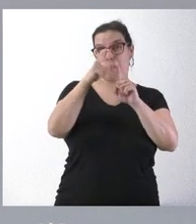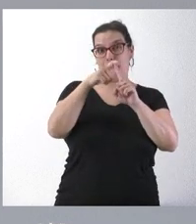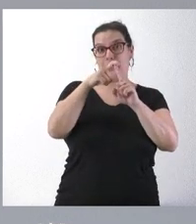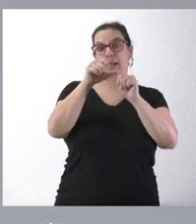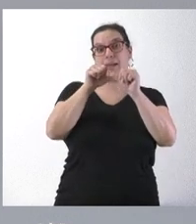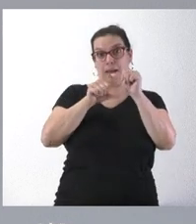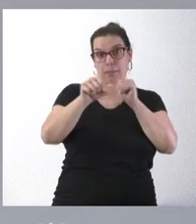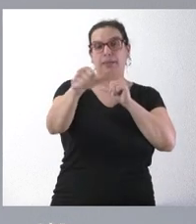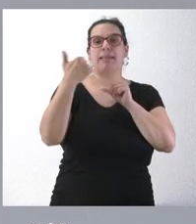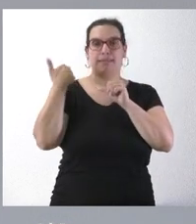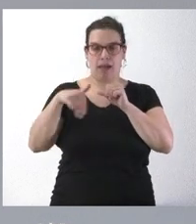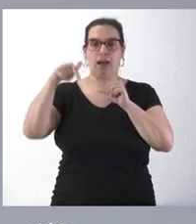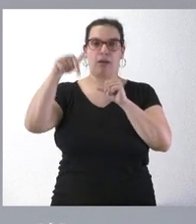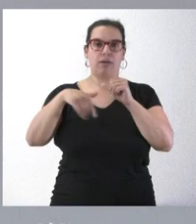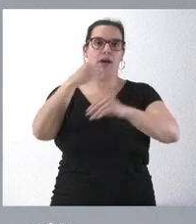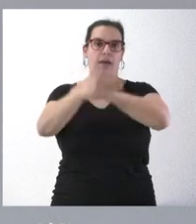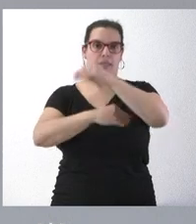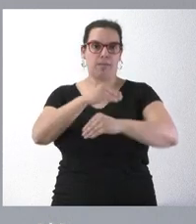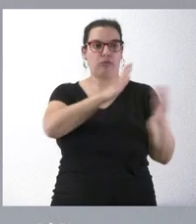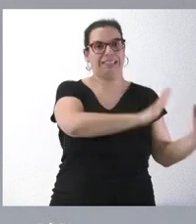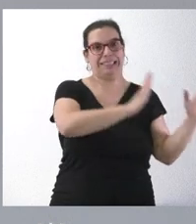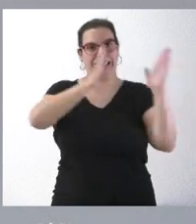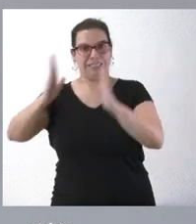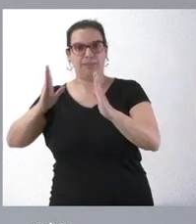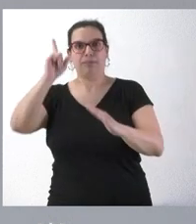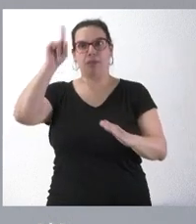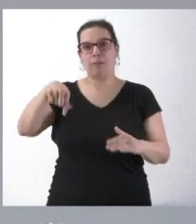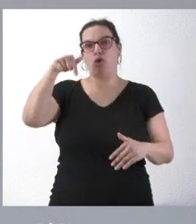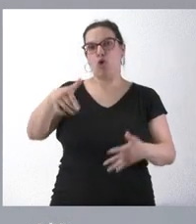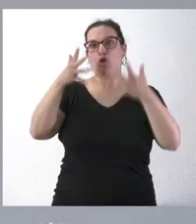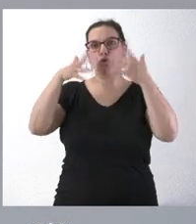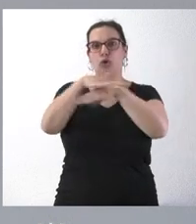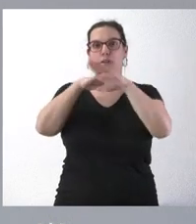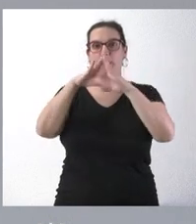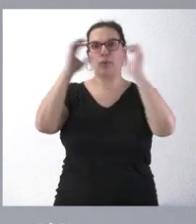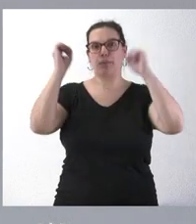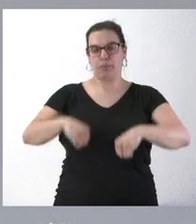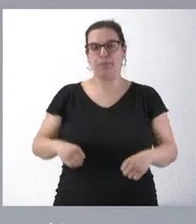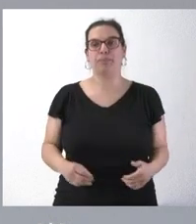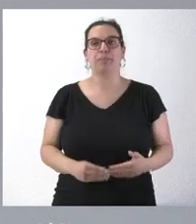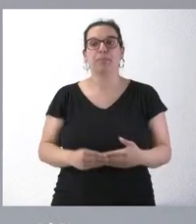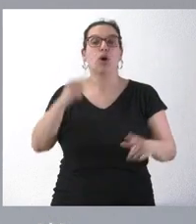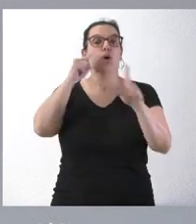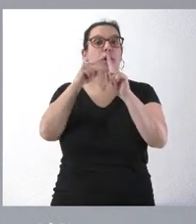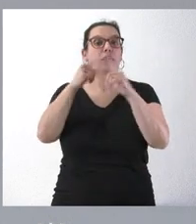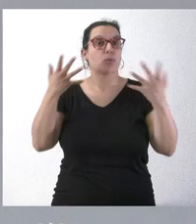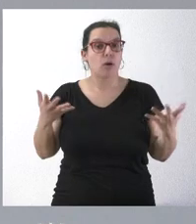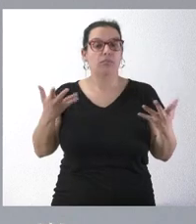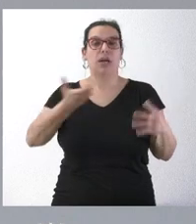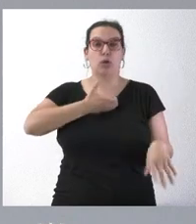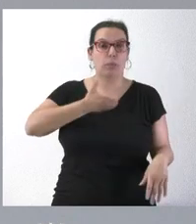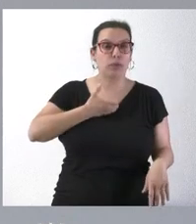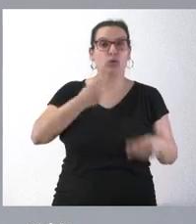ha hecho posible que hoy traigamos al Consejo de Gobierno este expediente, con la finalidad de que todas las corporaciones